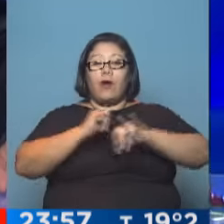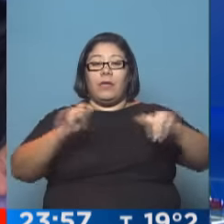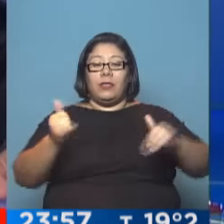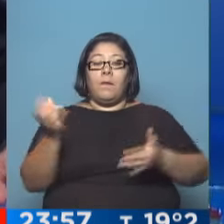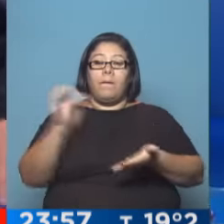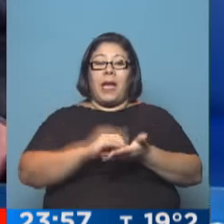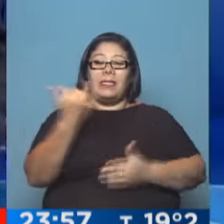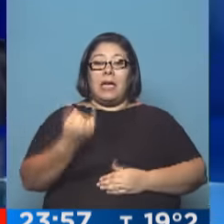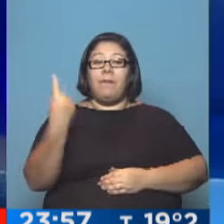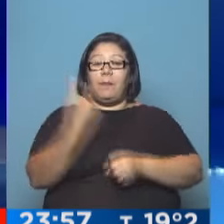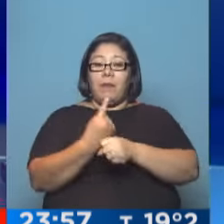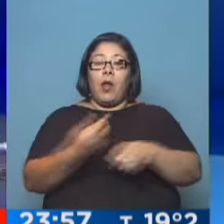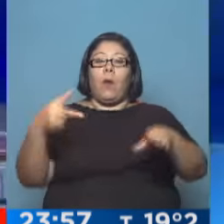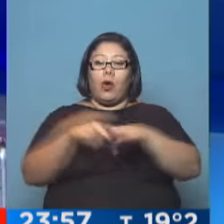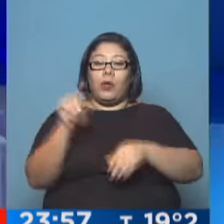de esta breve pausa. Ya volvemos.